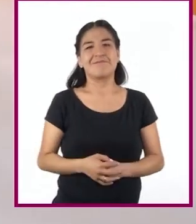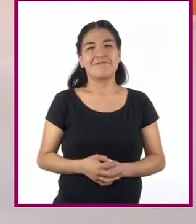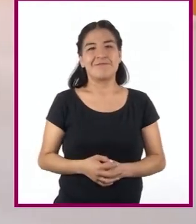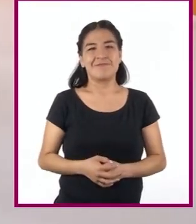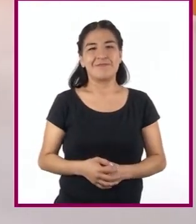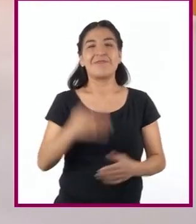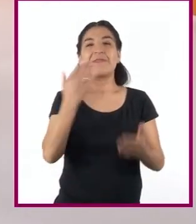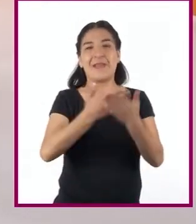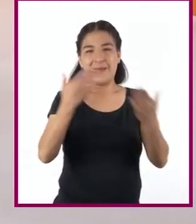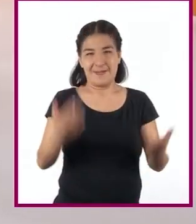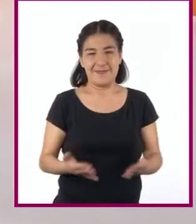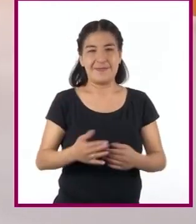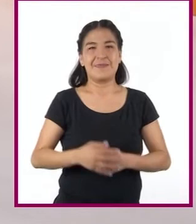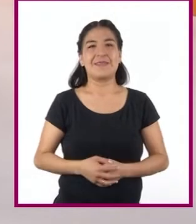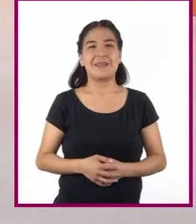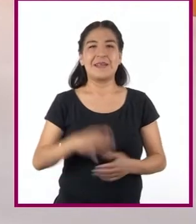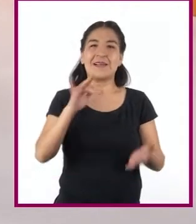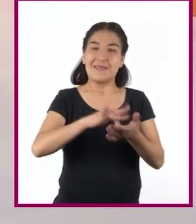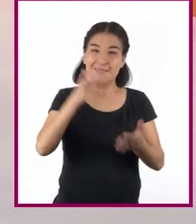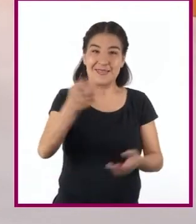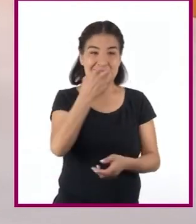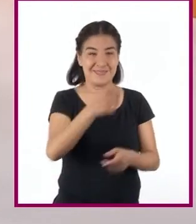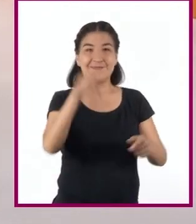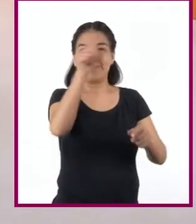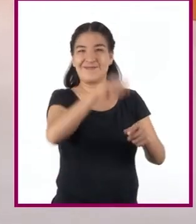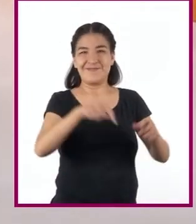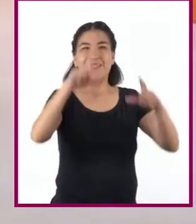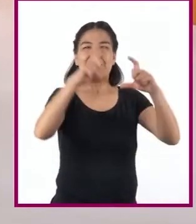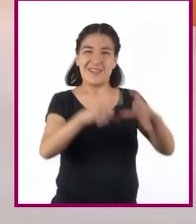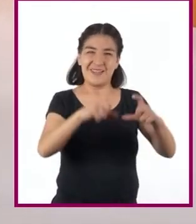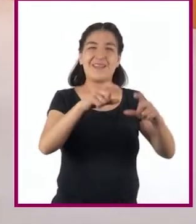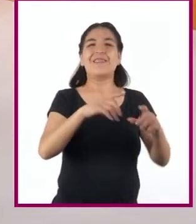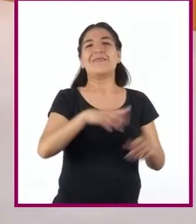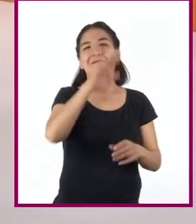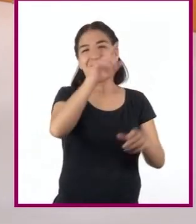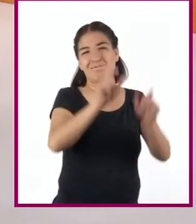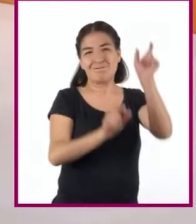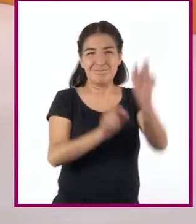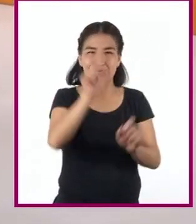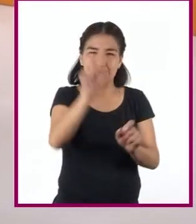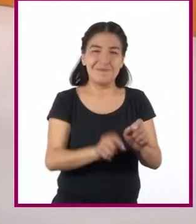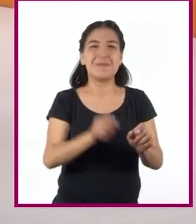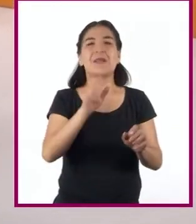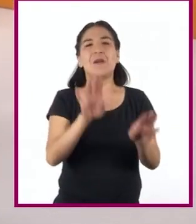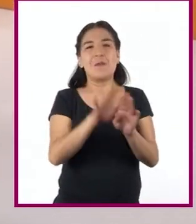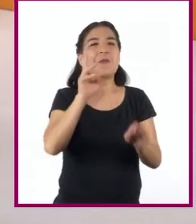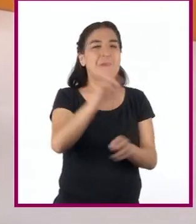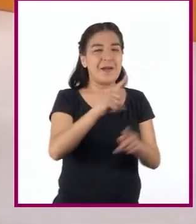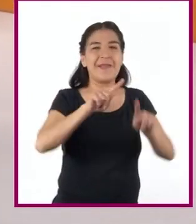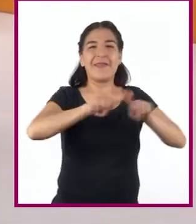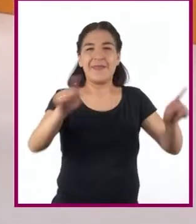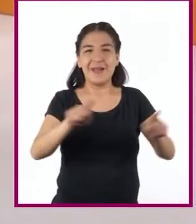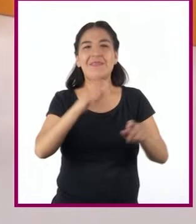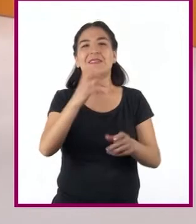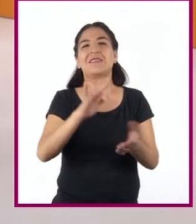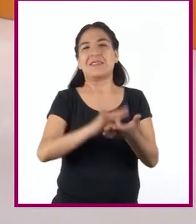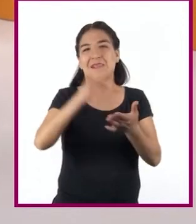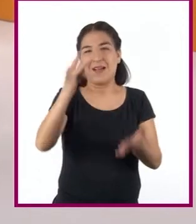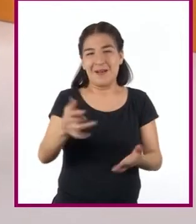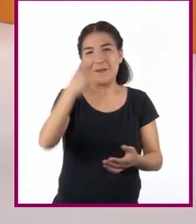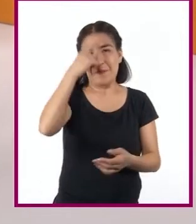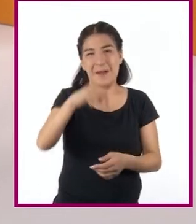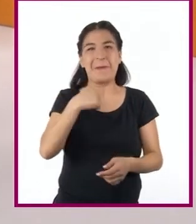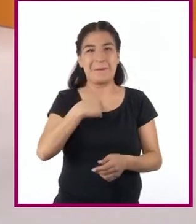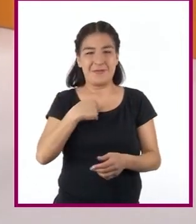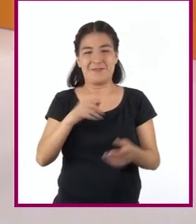Ahora bien gracias a las gráficas puedo también diferenciar y apoyar mis resultados y con